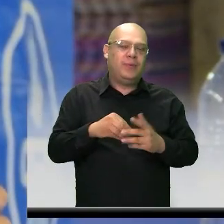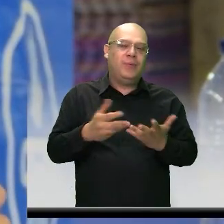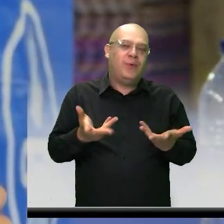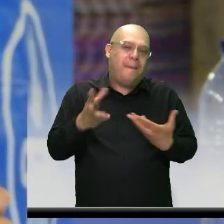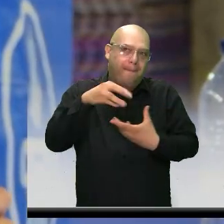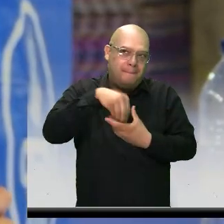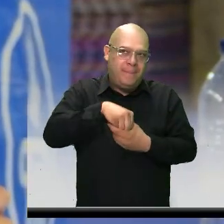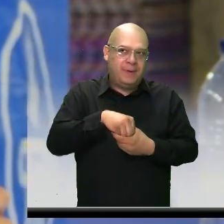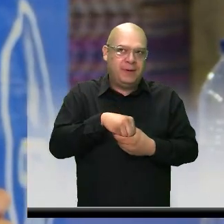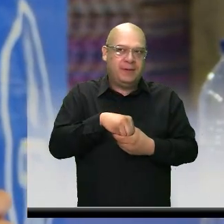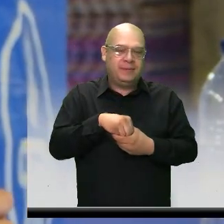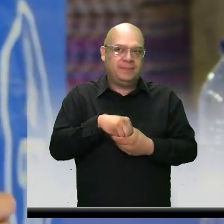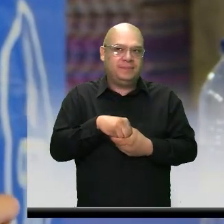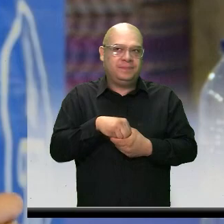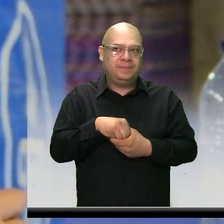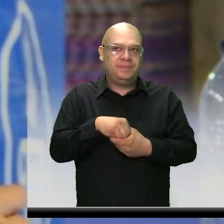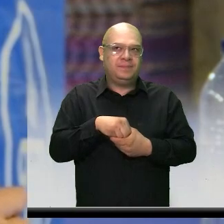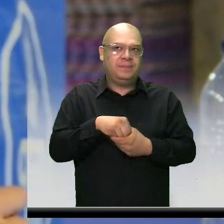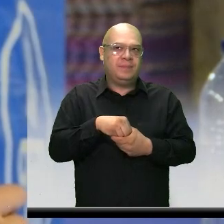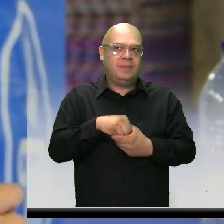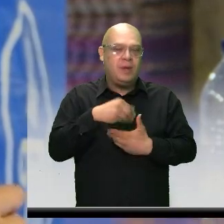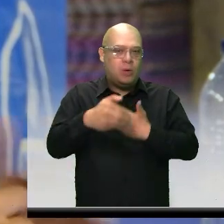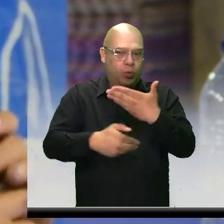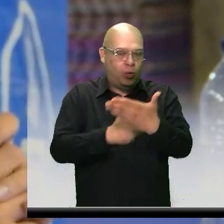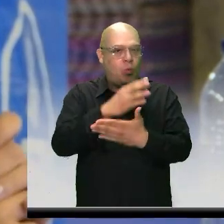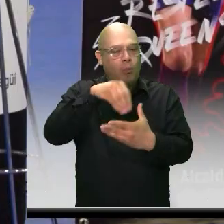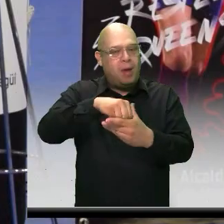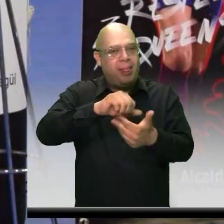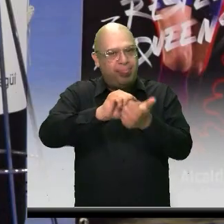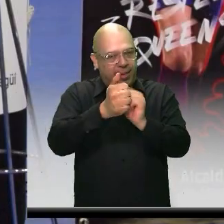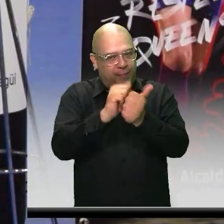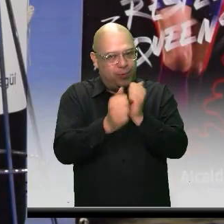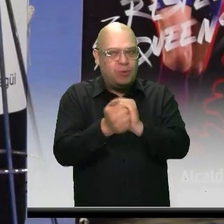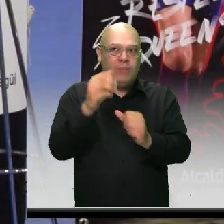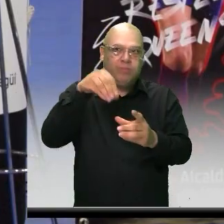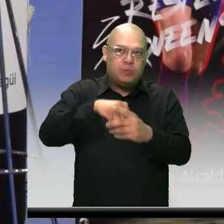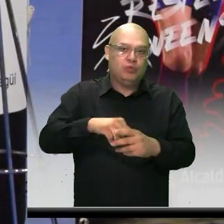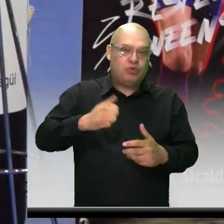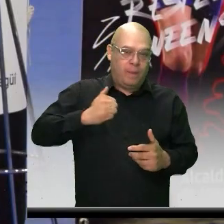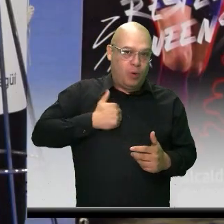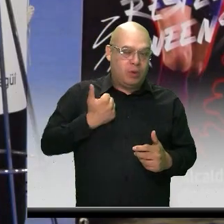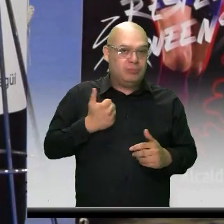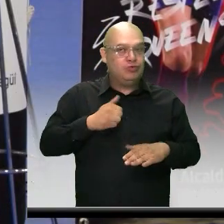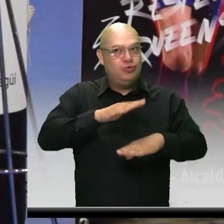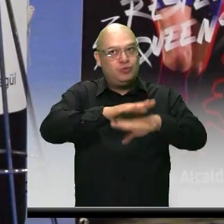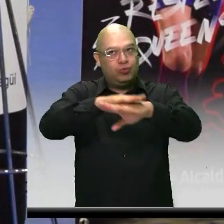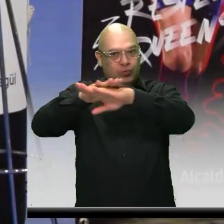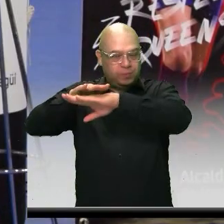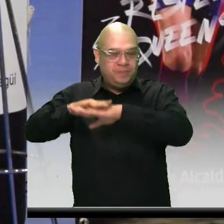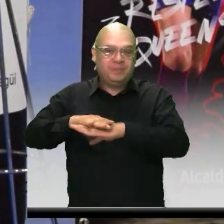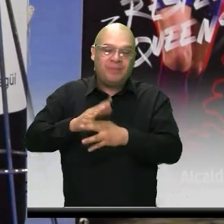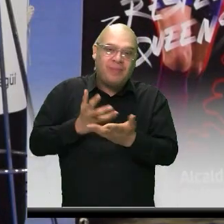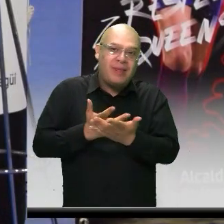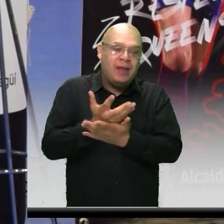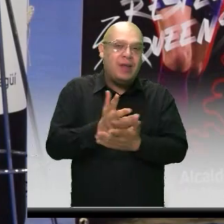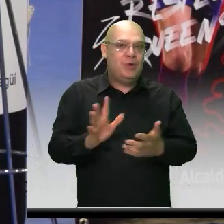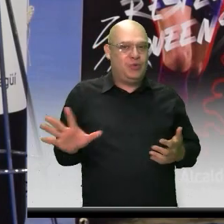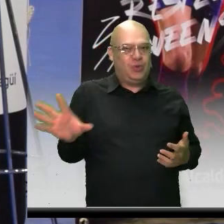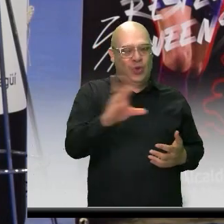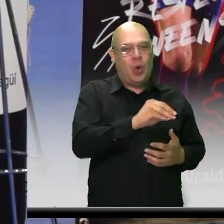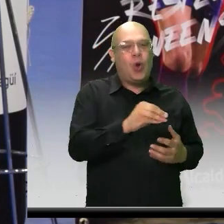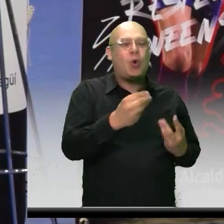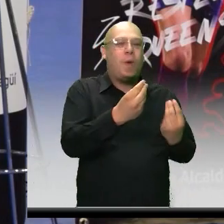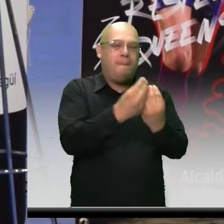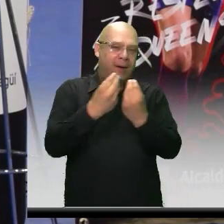también se puedan dedicar al mundo del deporte. Y desde aquí aprovecho para mandar este mensaje a todos mis compañeros y